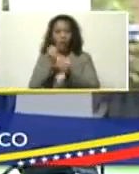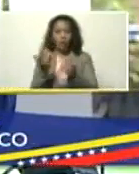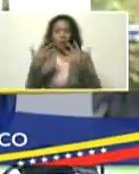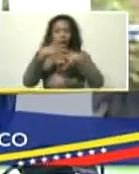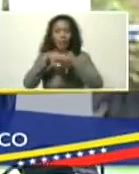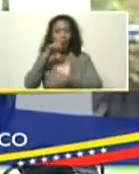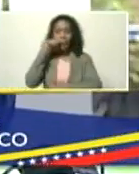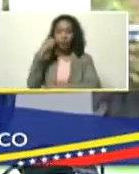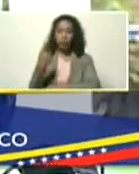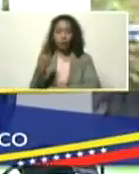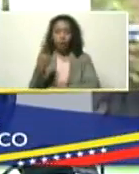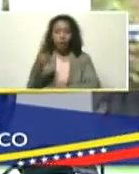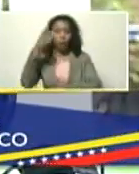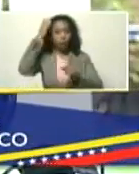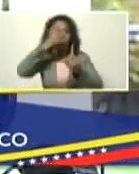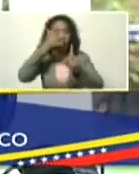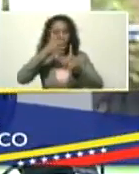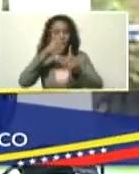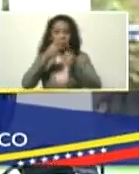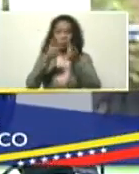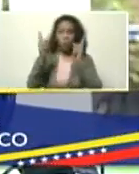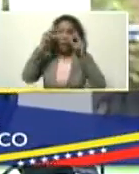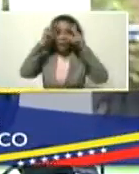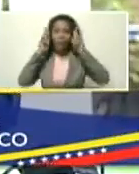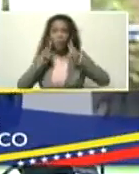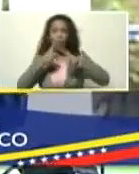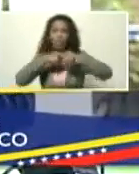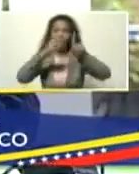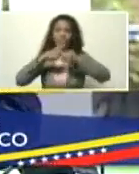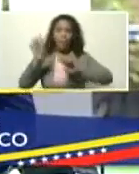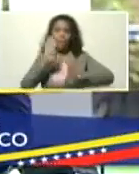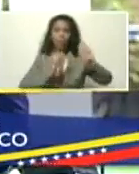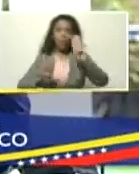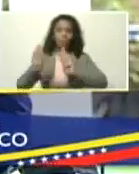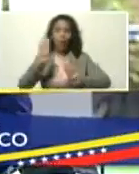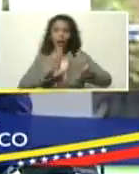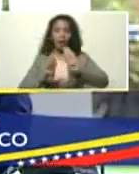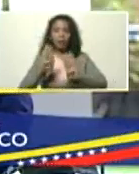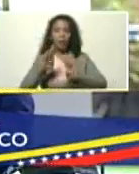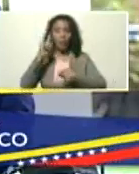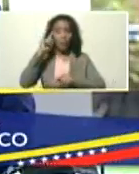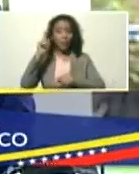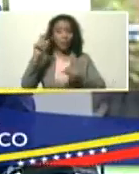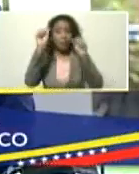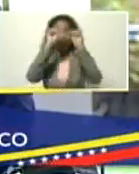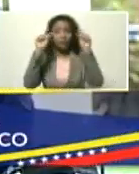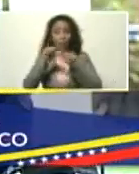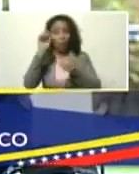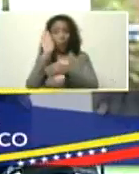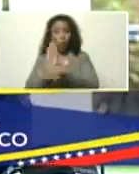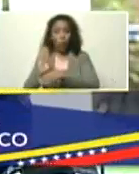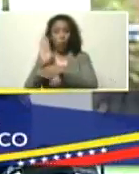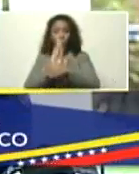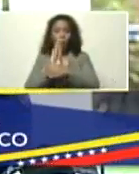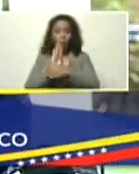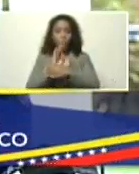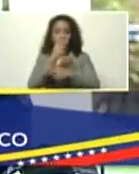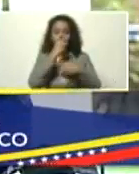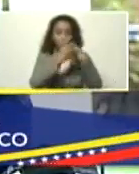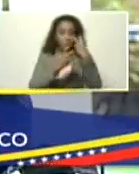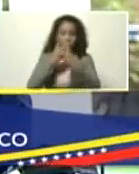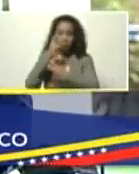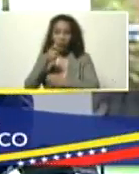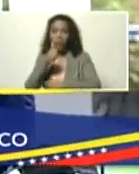formación para el ecosocialismo, diversidad biológica, gestión y conservación de ecosistemas, turismo sostenible y